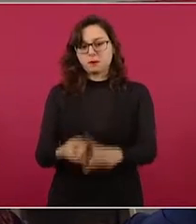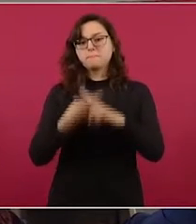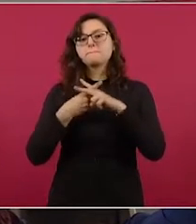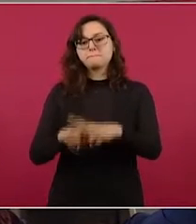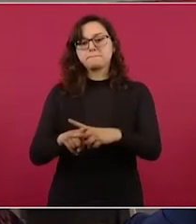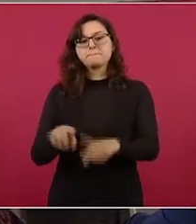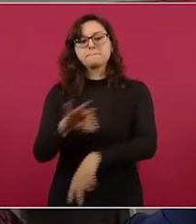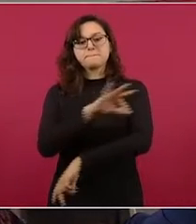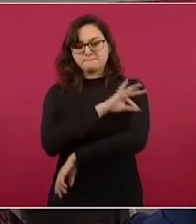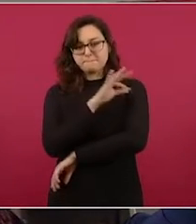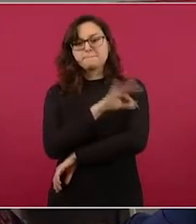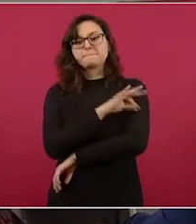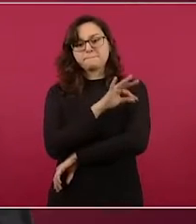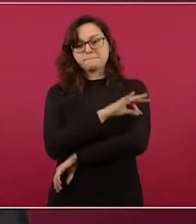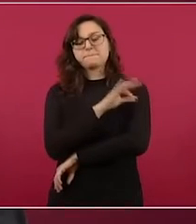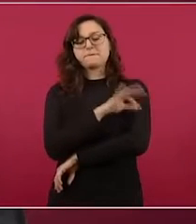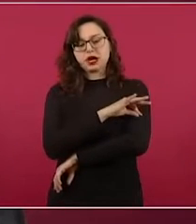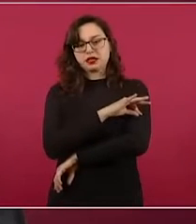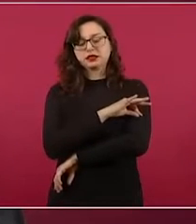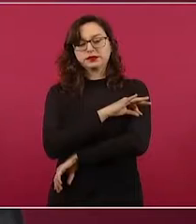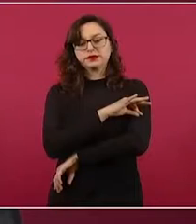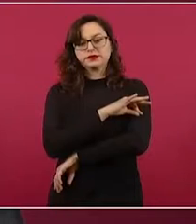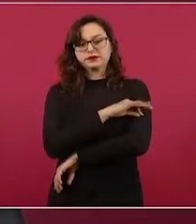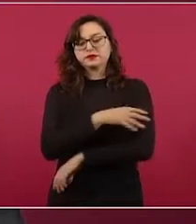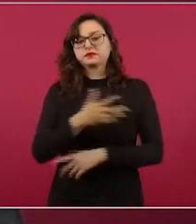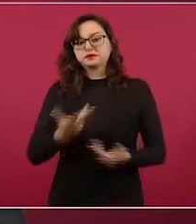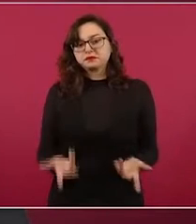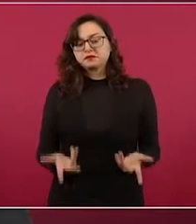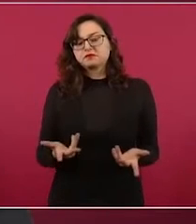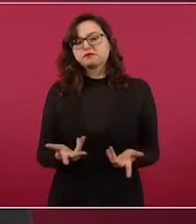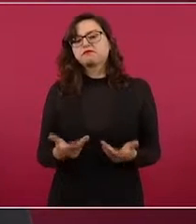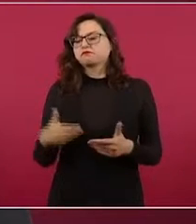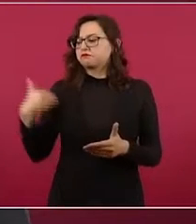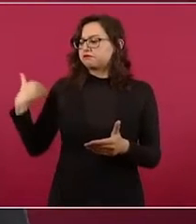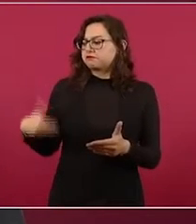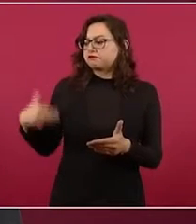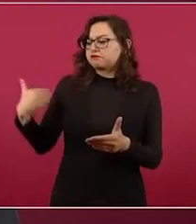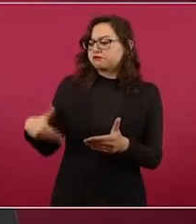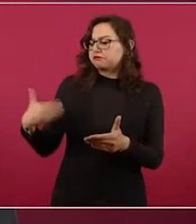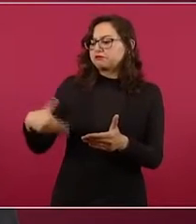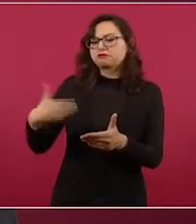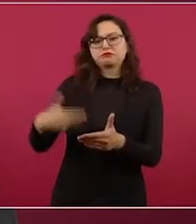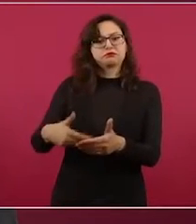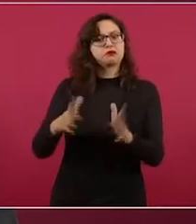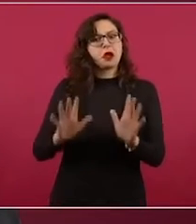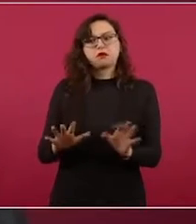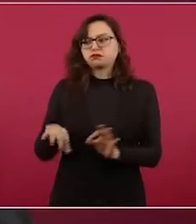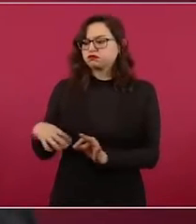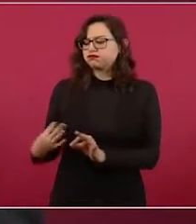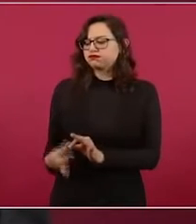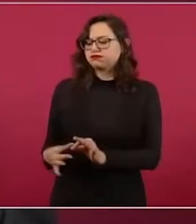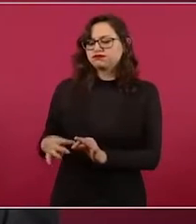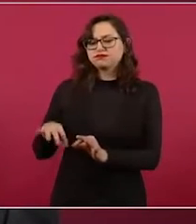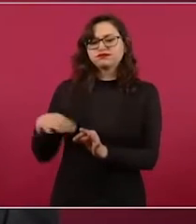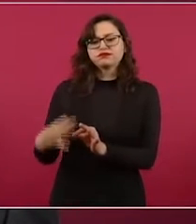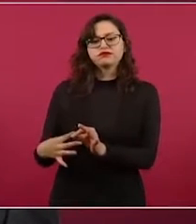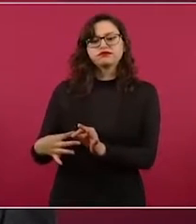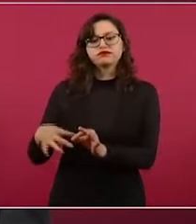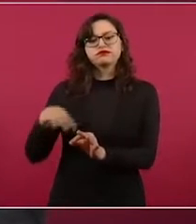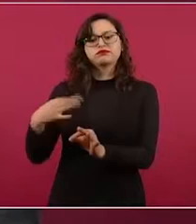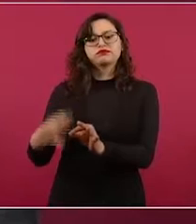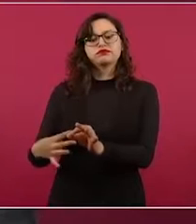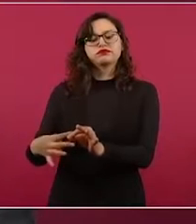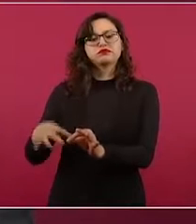se ha conservado de manera muy consistente con lo que planeamos desde el inicio y aquí lo mostramos